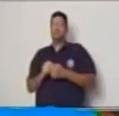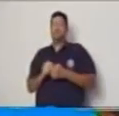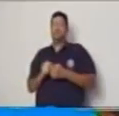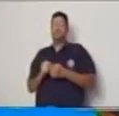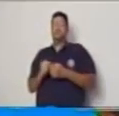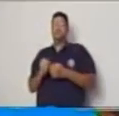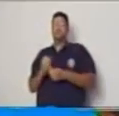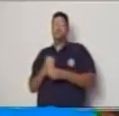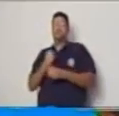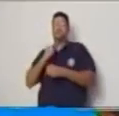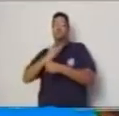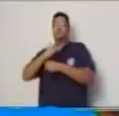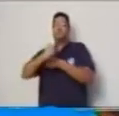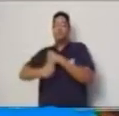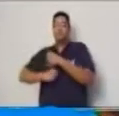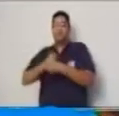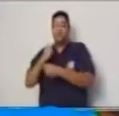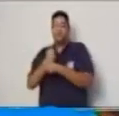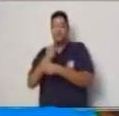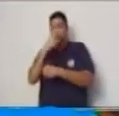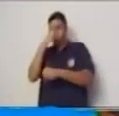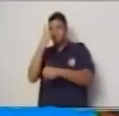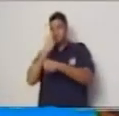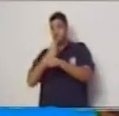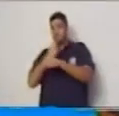los años